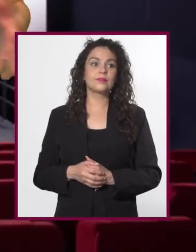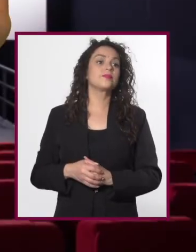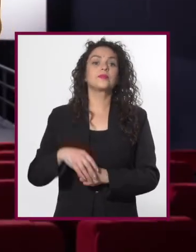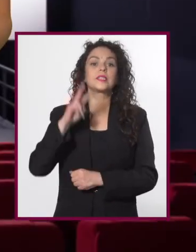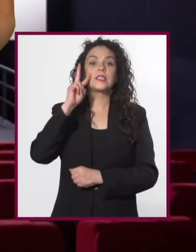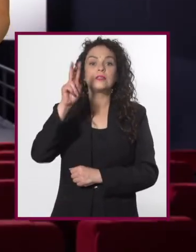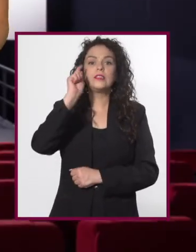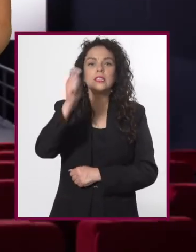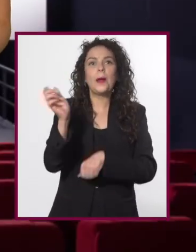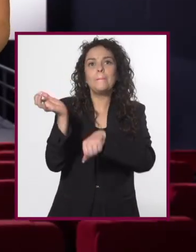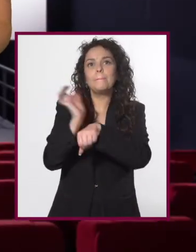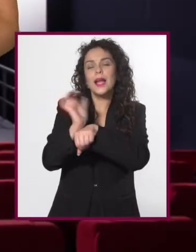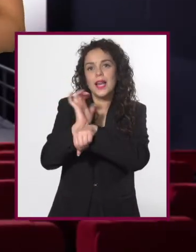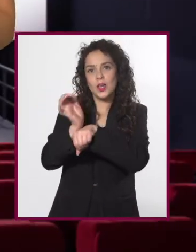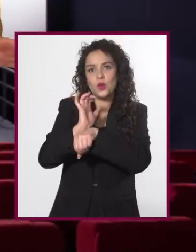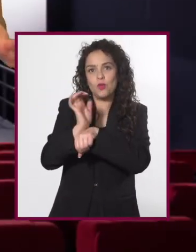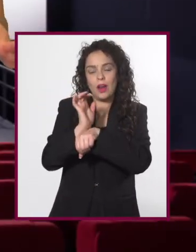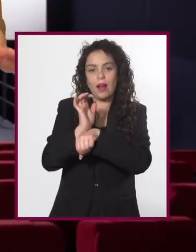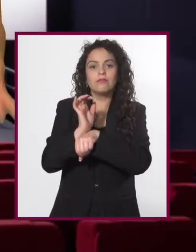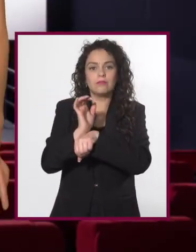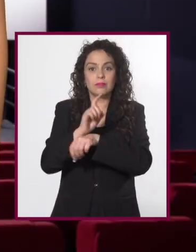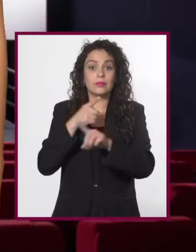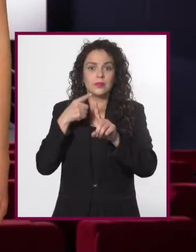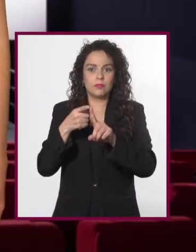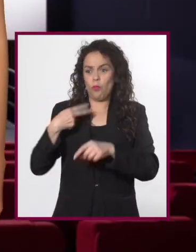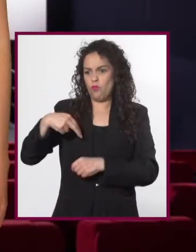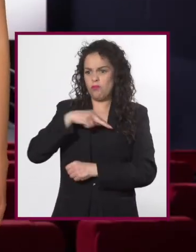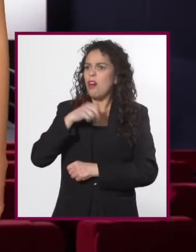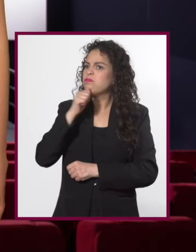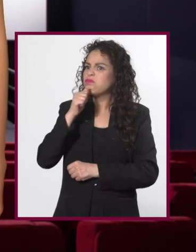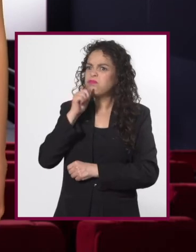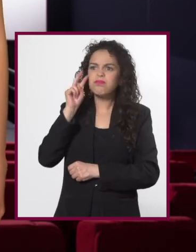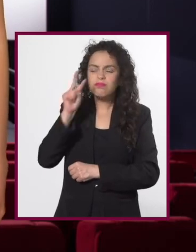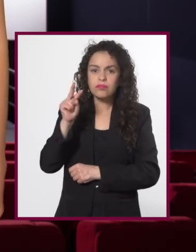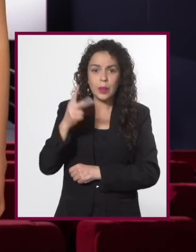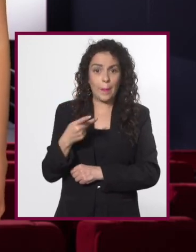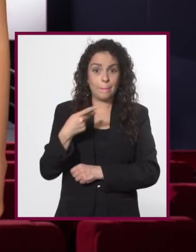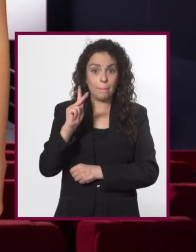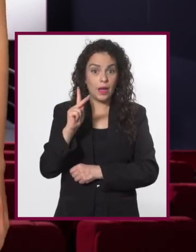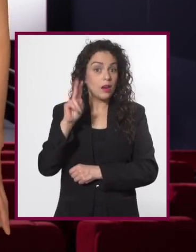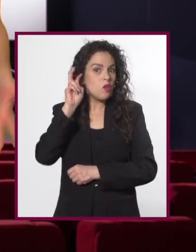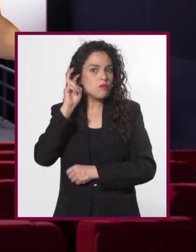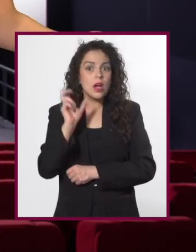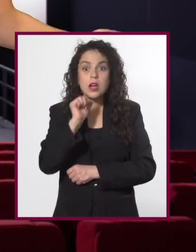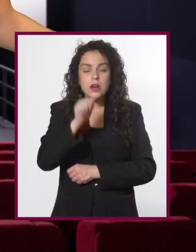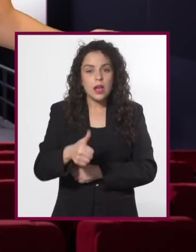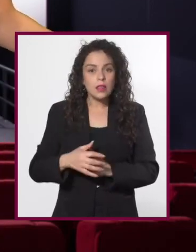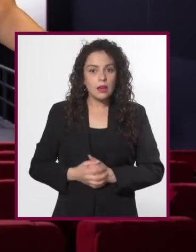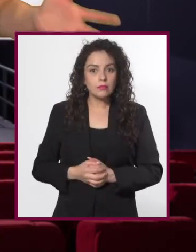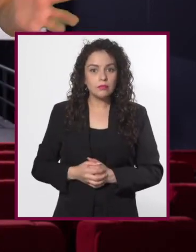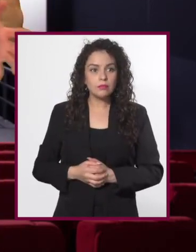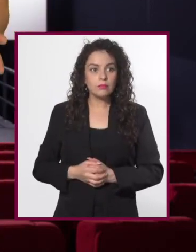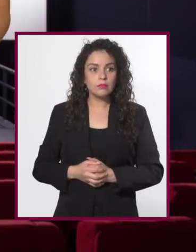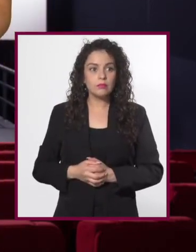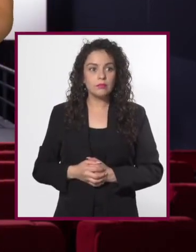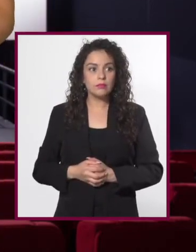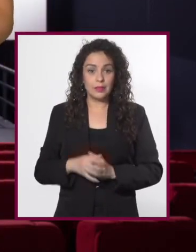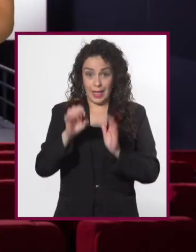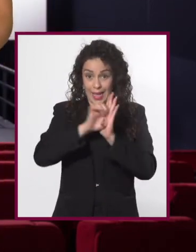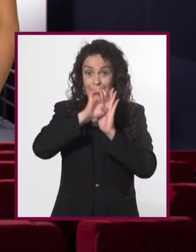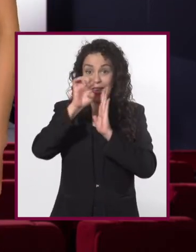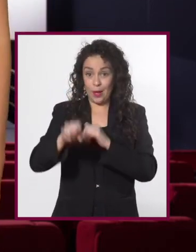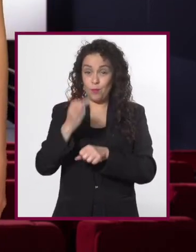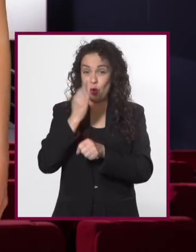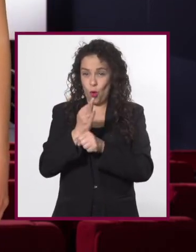Se trata de ver una escena de alguna película, de preferencia que no hayamos visto, pero sin audio. En este caso